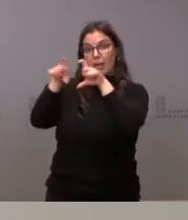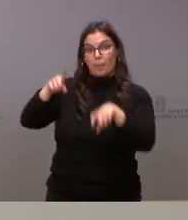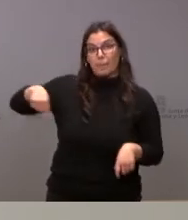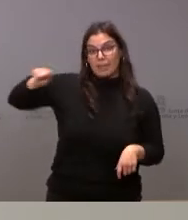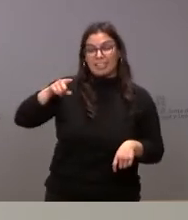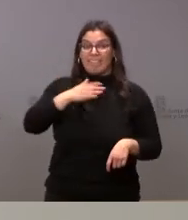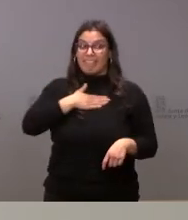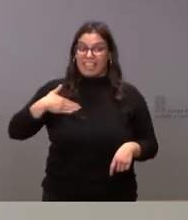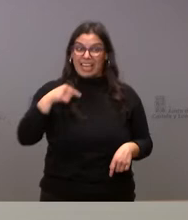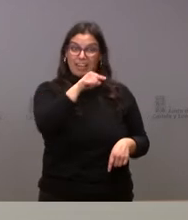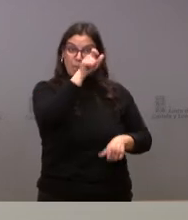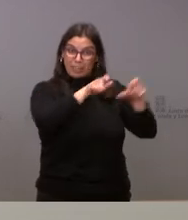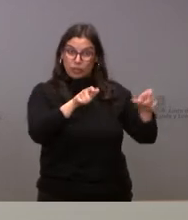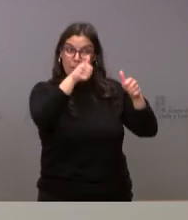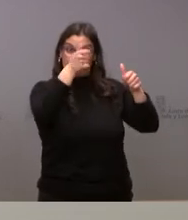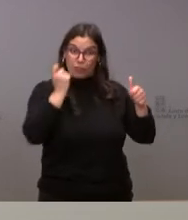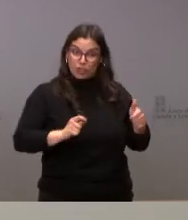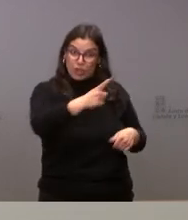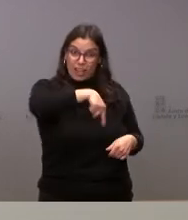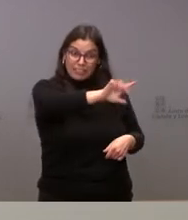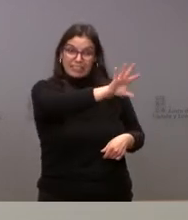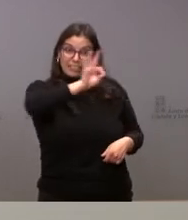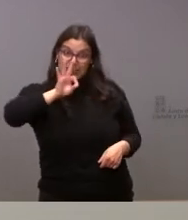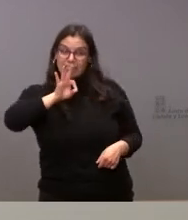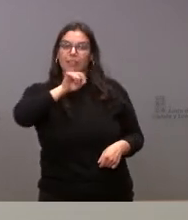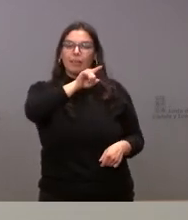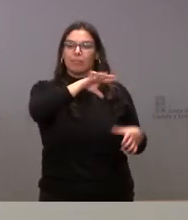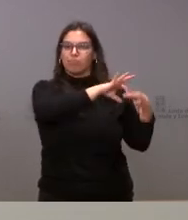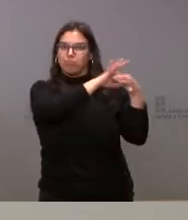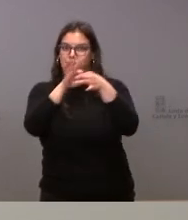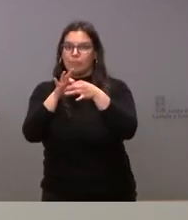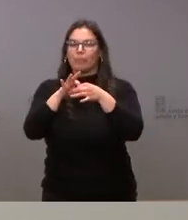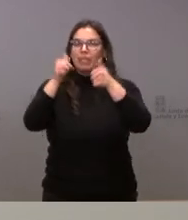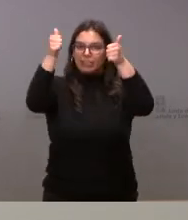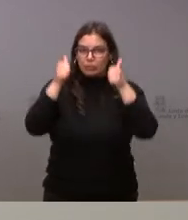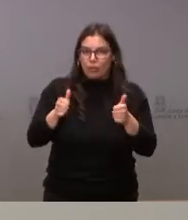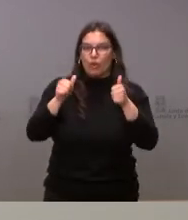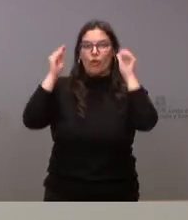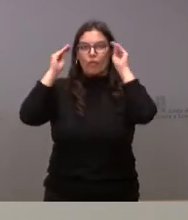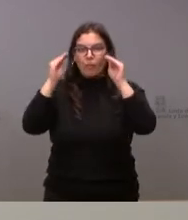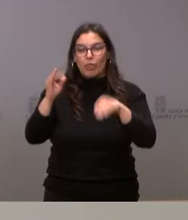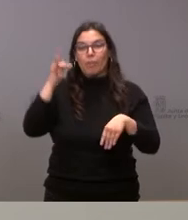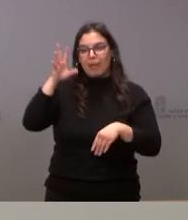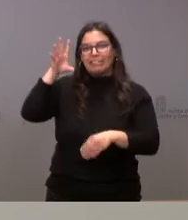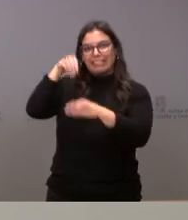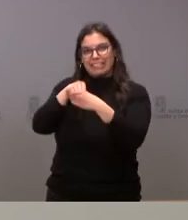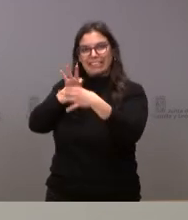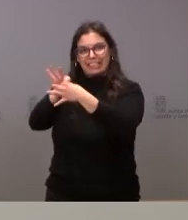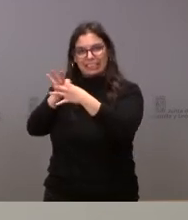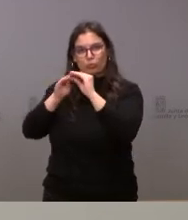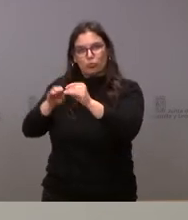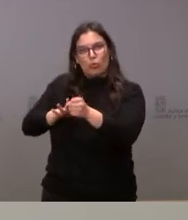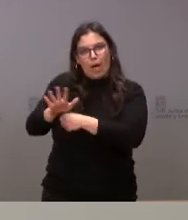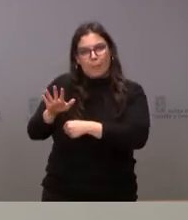que buscan este tipo de formación y de profesionales puedan tener a profesionales cualificados, formados y, además, formados también en el ámbito